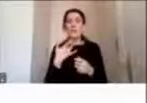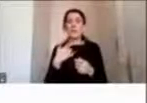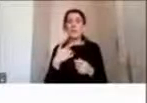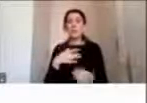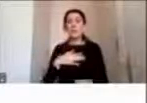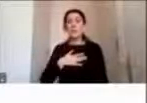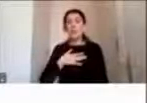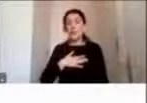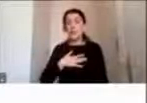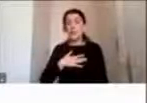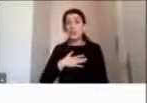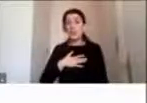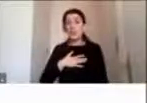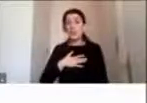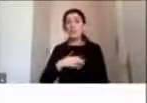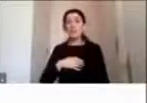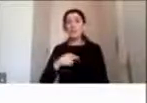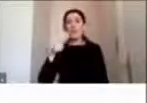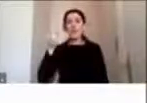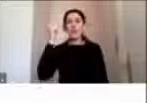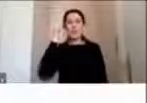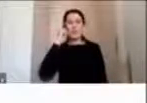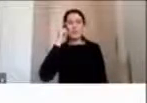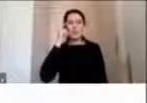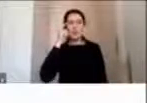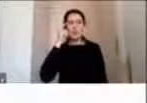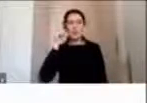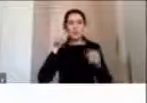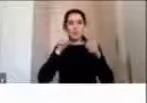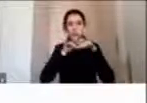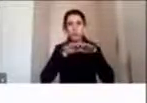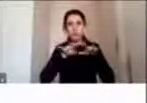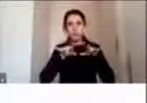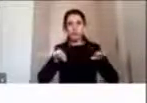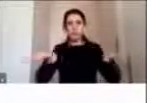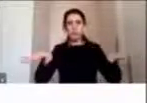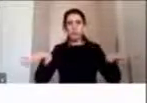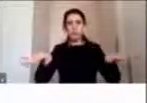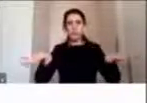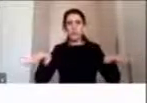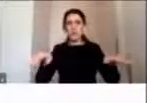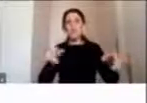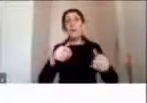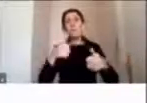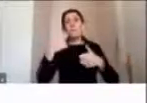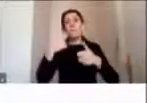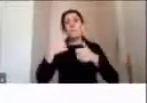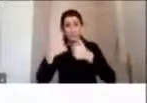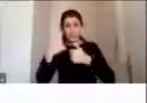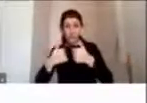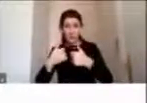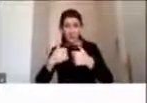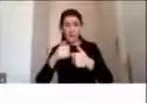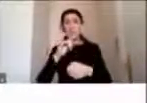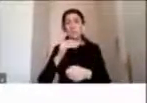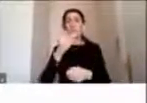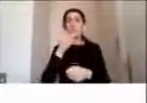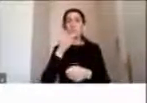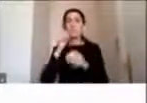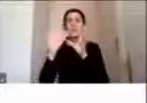transmitir este conocimiento precisamente a quienes no son profesionales del área sino que a familiares y cuidadores